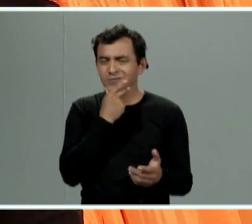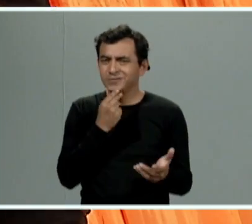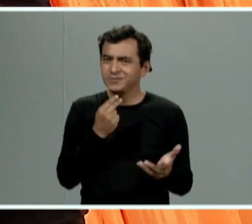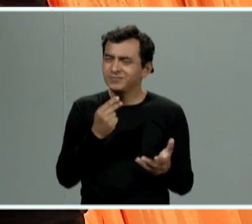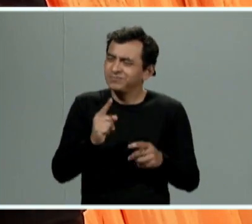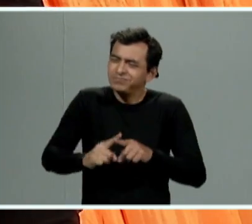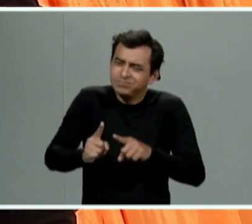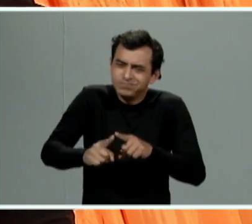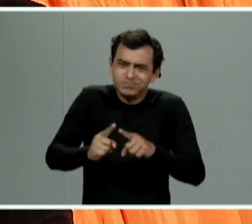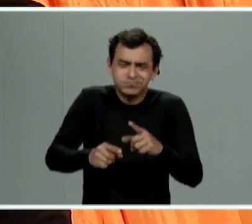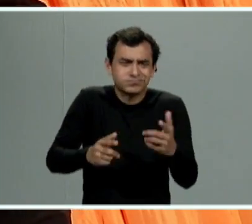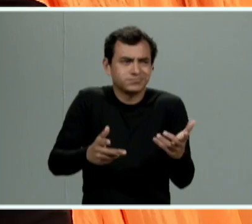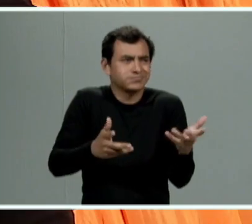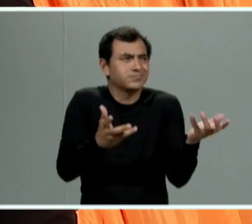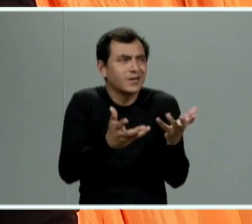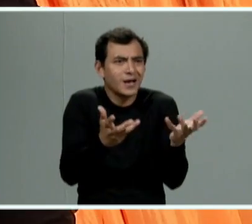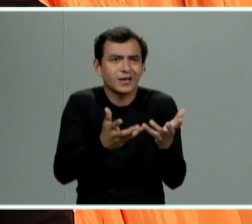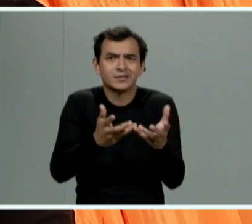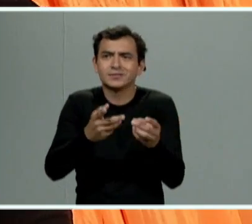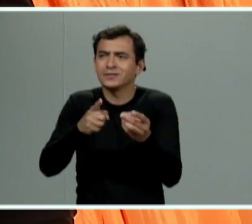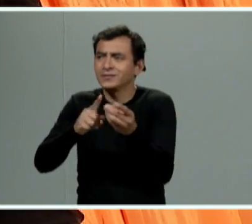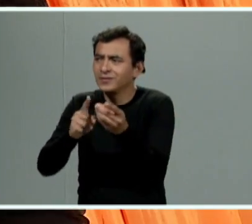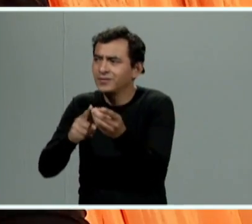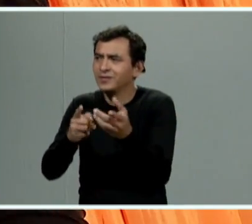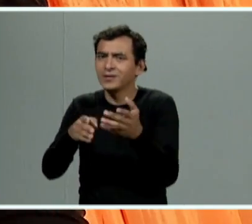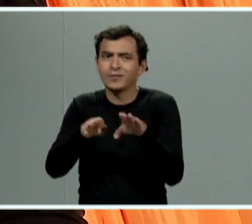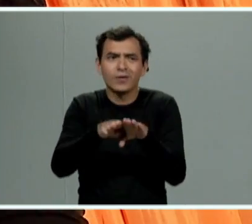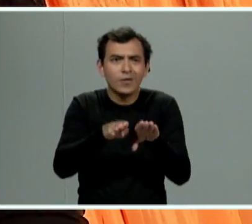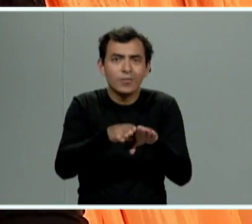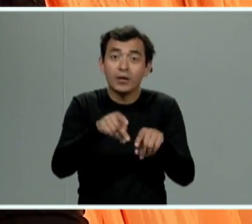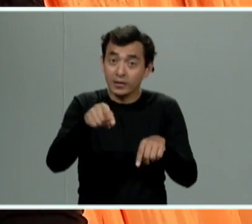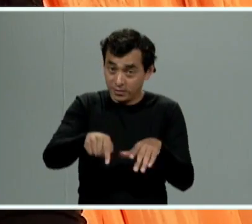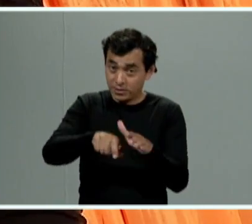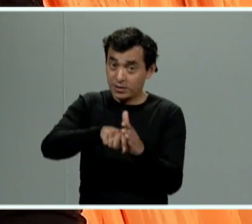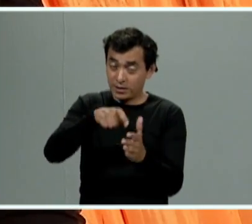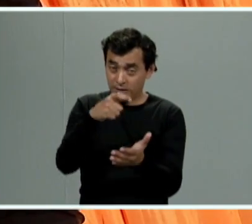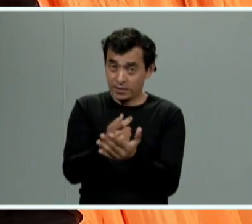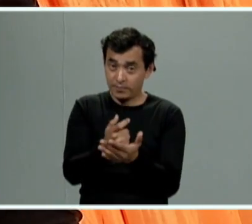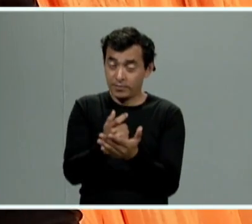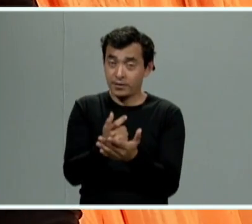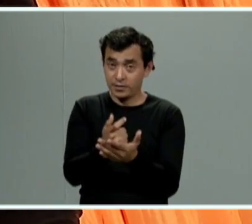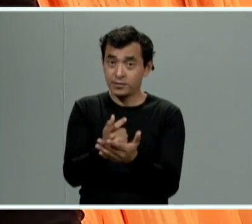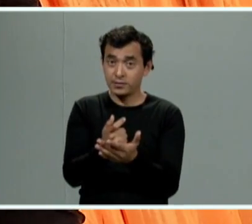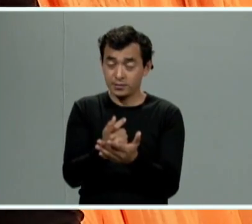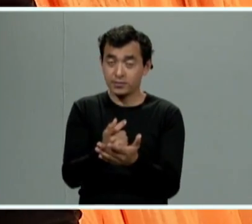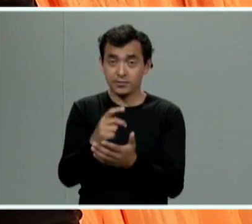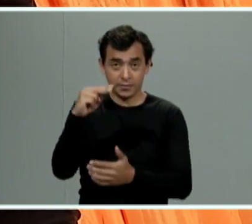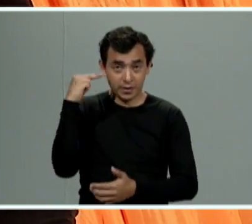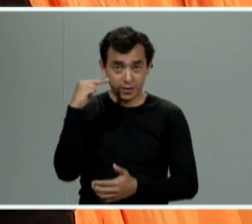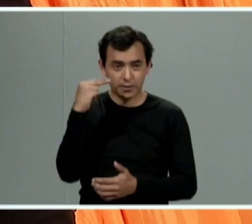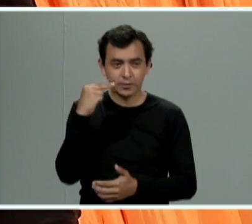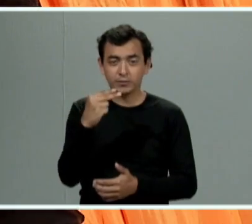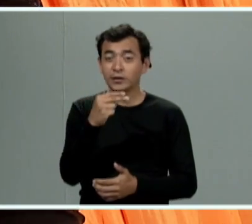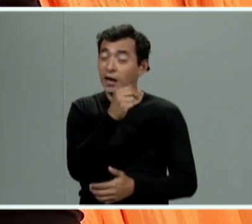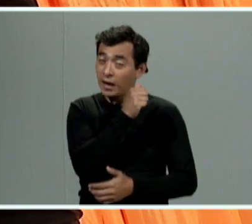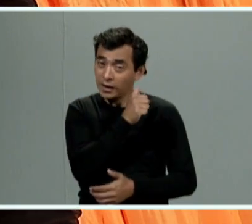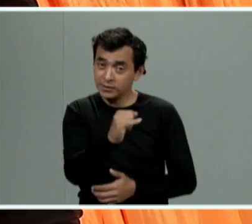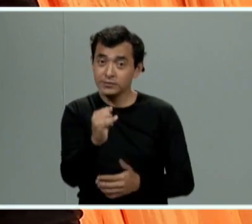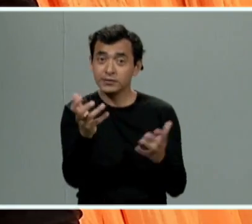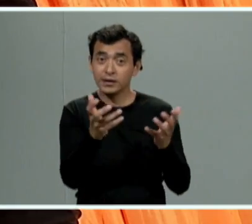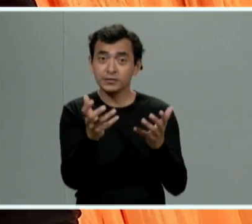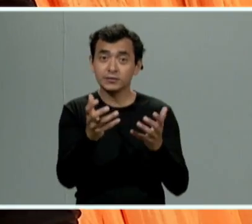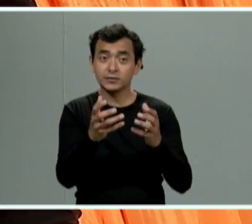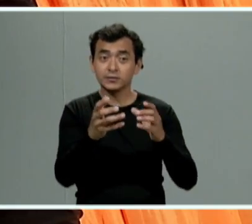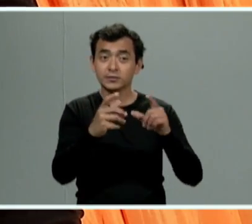sabemos qué hacer no sabemos a dónde acudir aquí en jalapa al menos aquí en la capital del estado de veracruz se hace este proceso en el